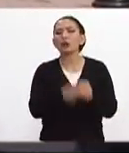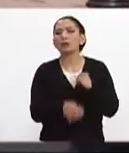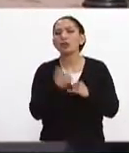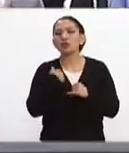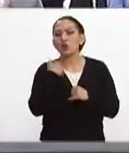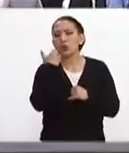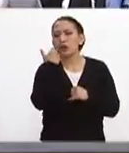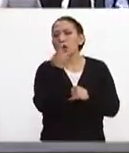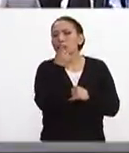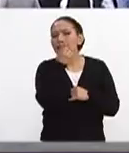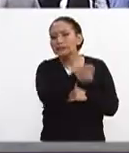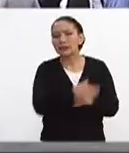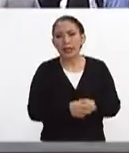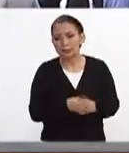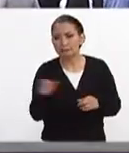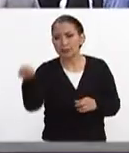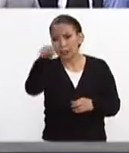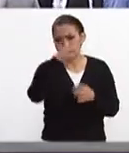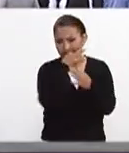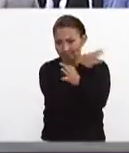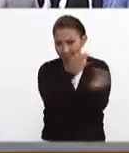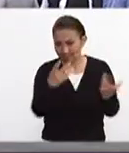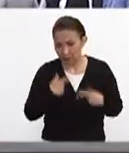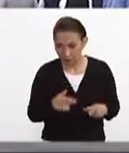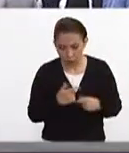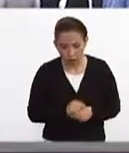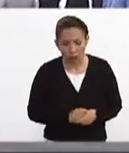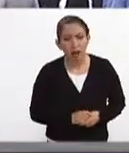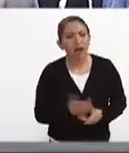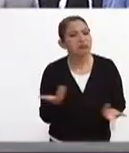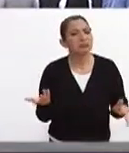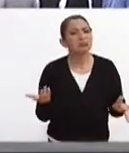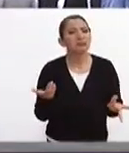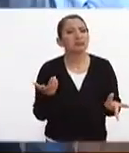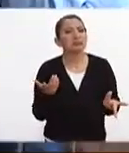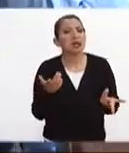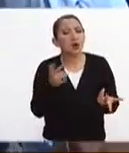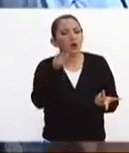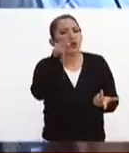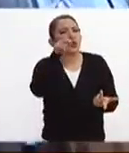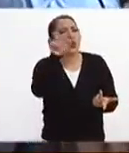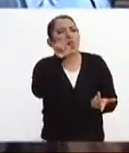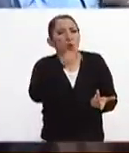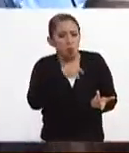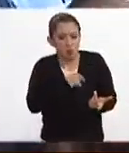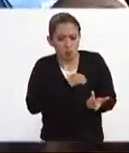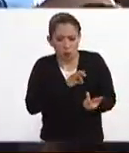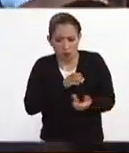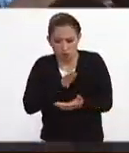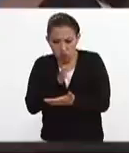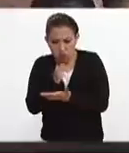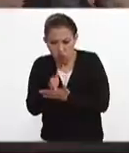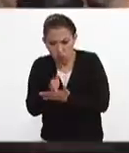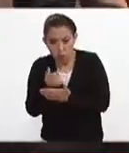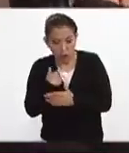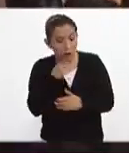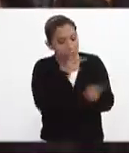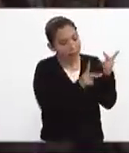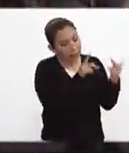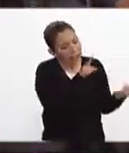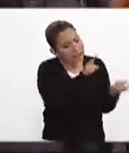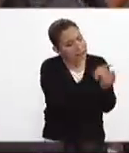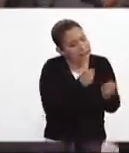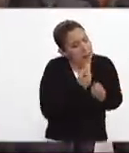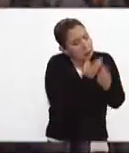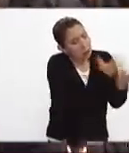gustaría que nos dijeras y le dijeras al auditorio en qué momento hay que acudir hablabas de la importancia del diálogo entre los